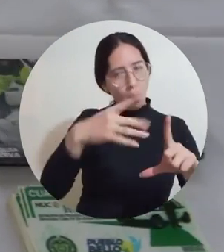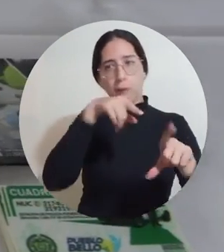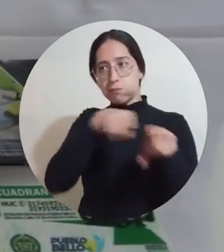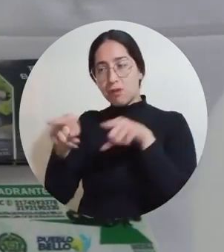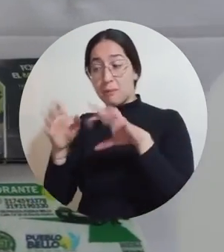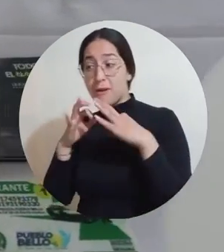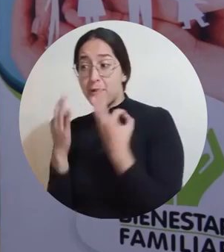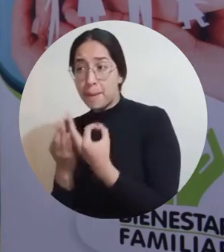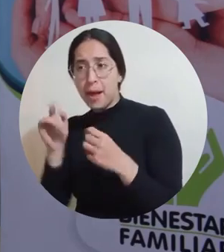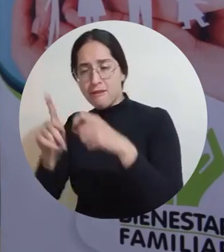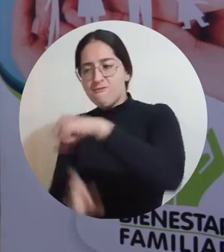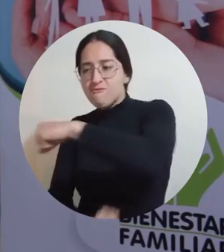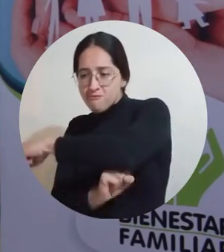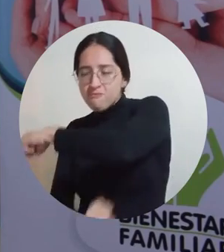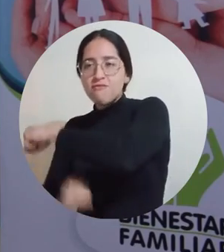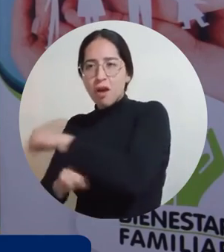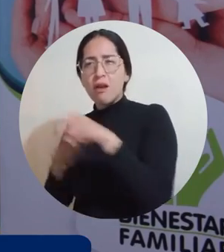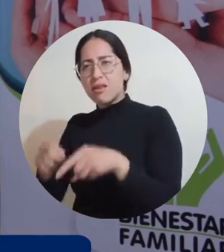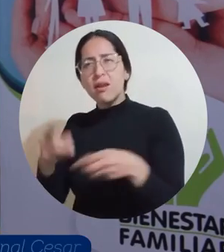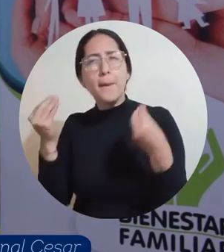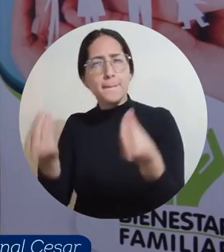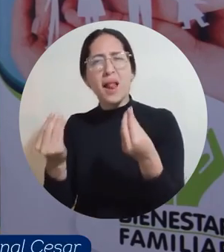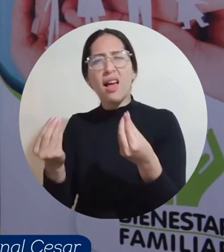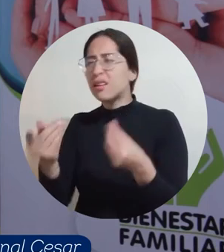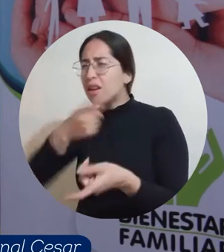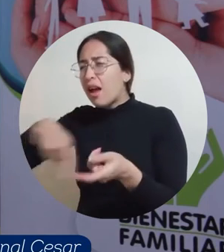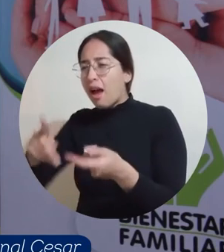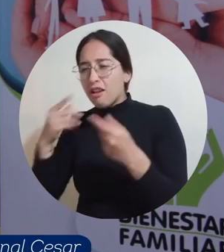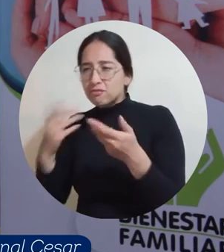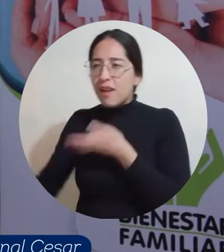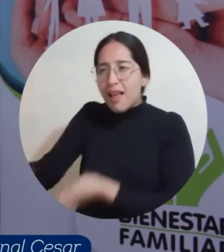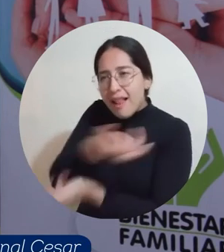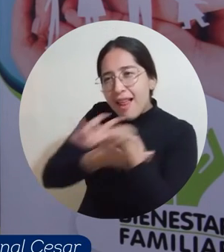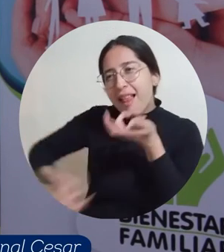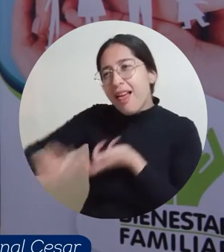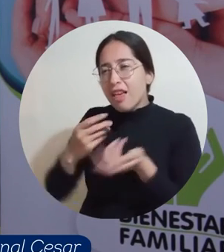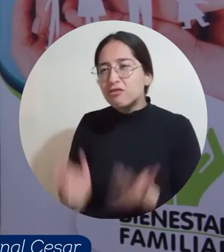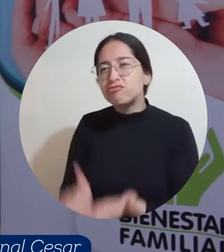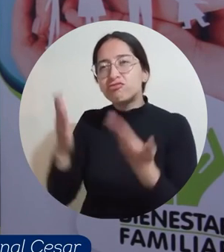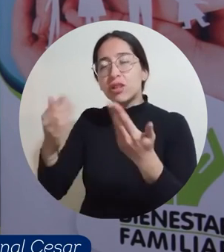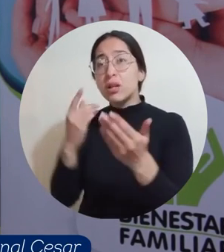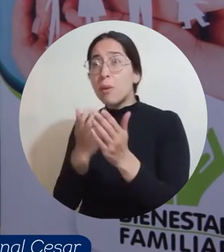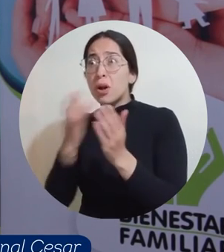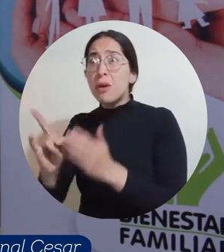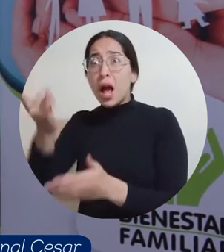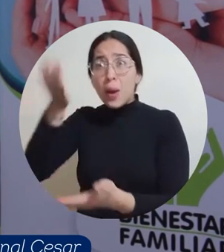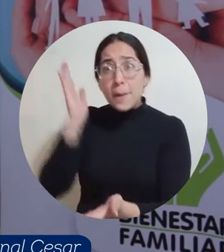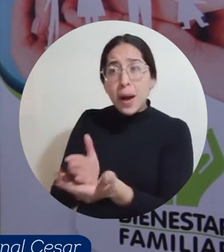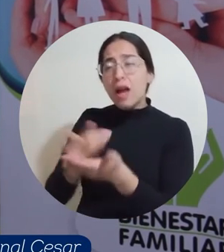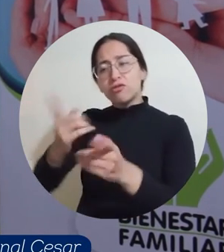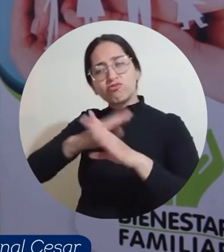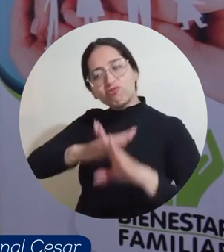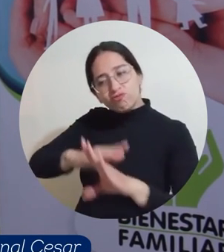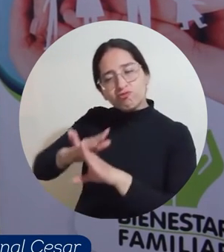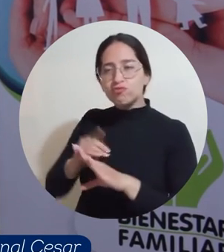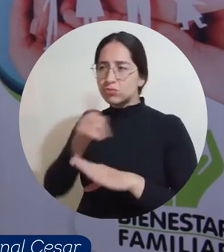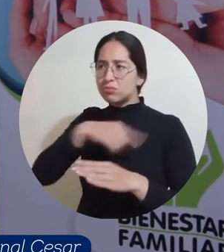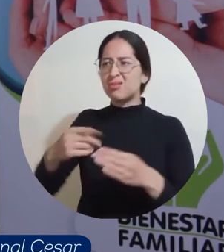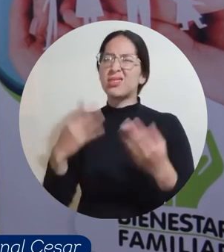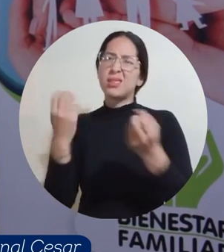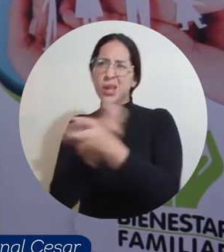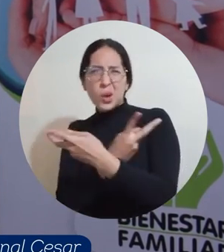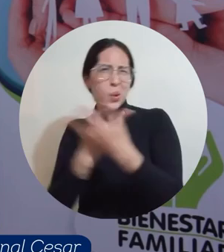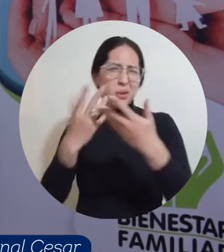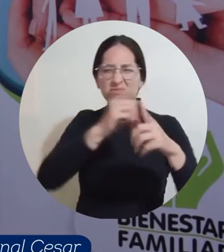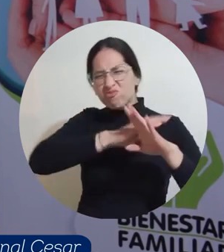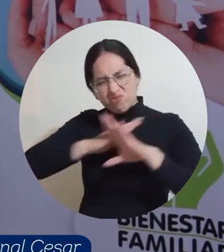también de la familia para poder interactuar, para poder encontrarse, para poder reducir inclusive riesgos, índices de violencia, etc.